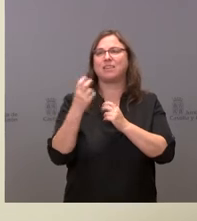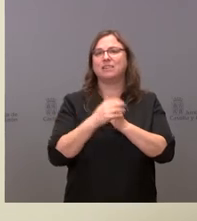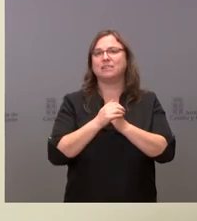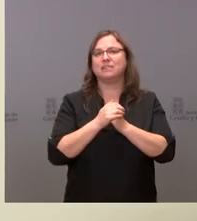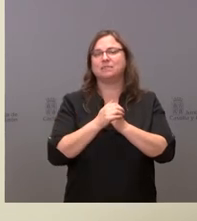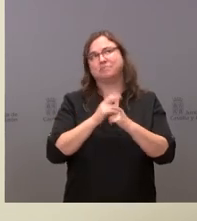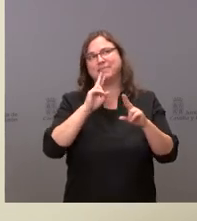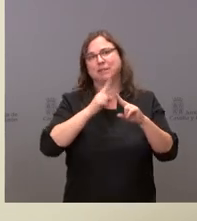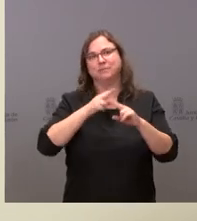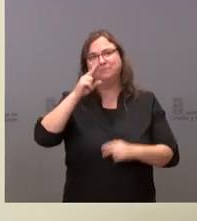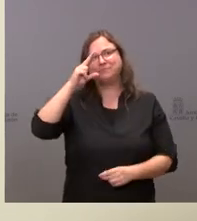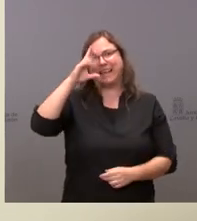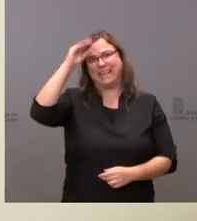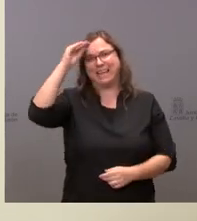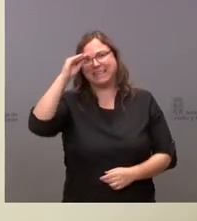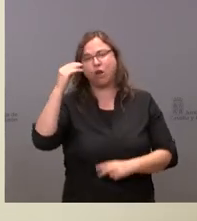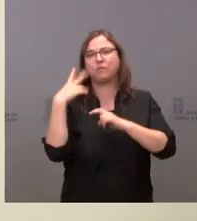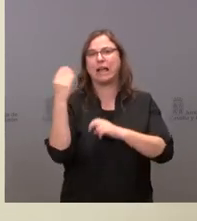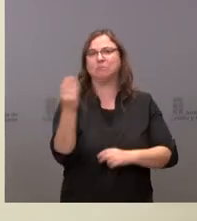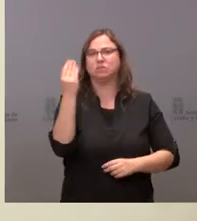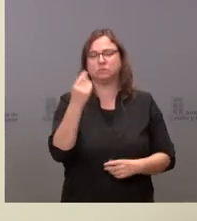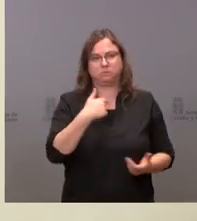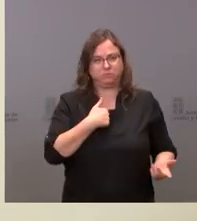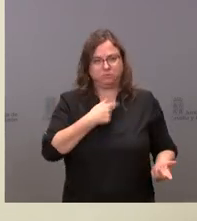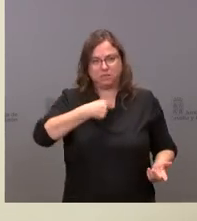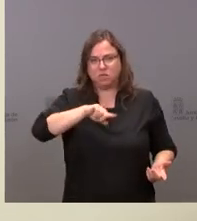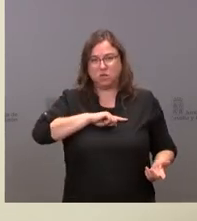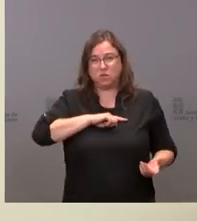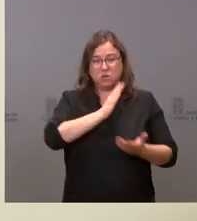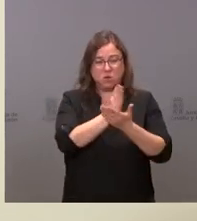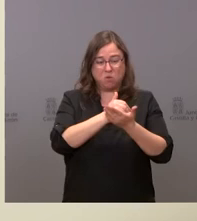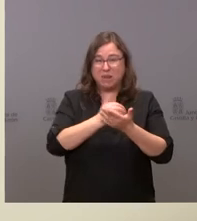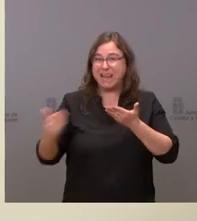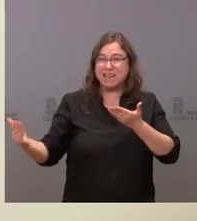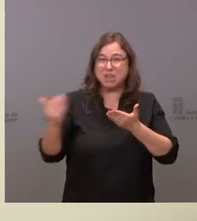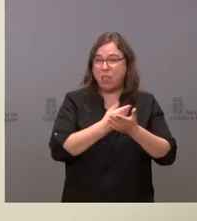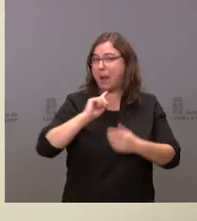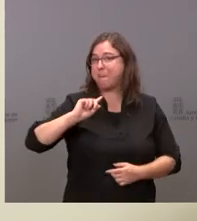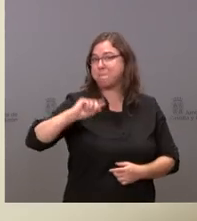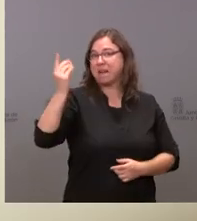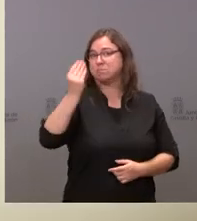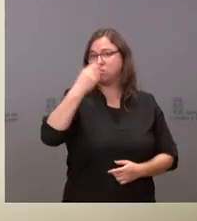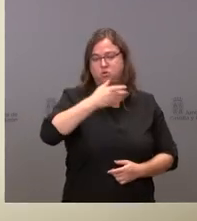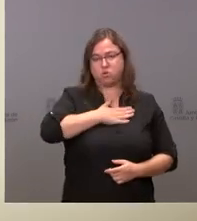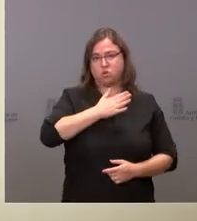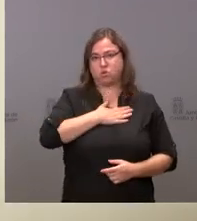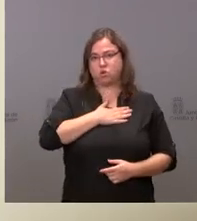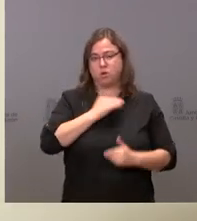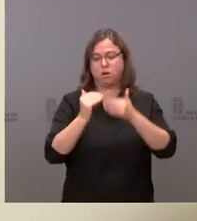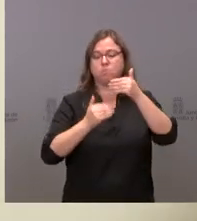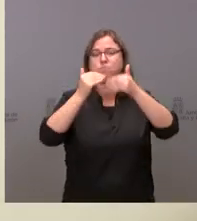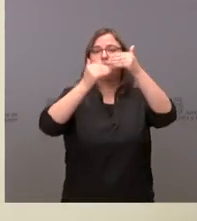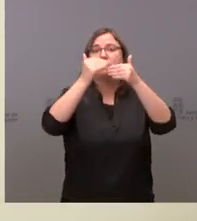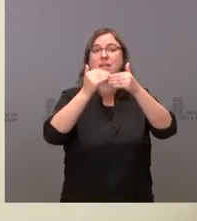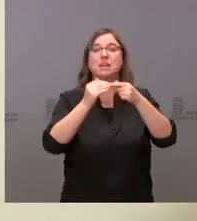inteligente o de fiscalidad mejorable somos la comunidad que más ha mejorado su fiscalidad en este último año somos la única comunidad